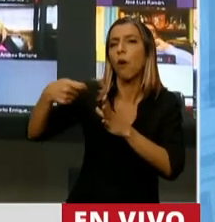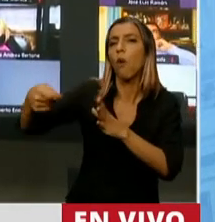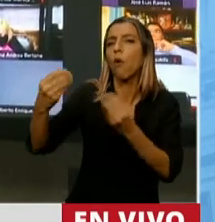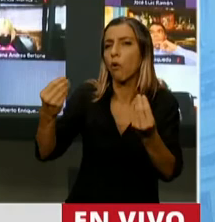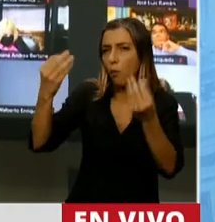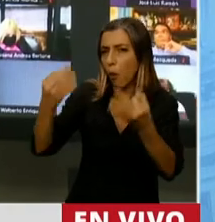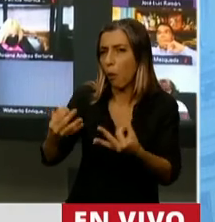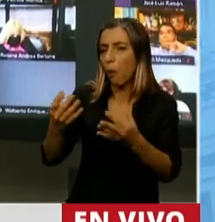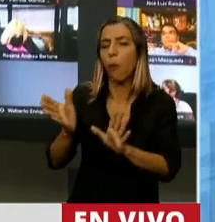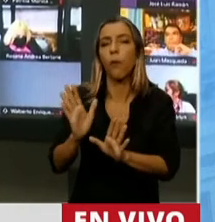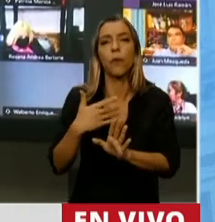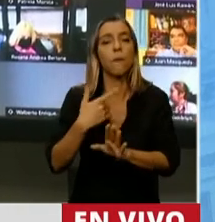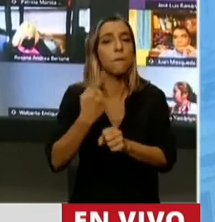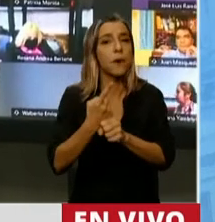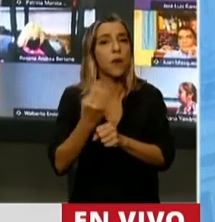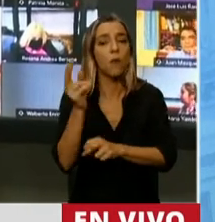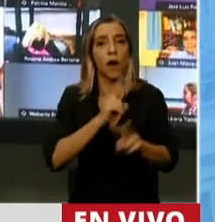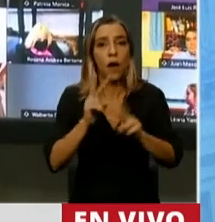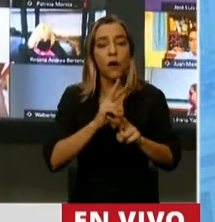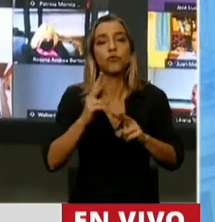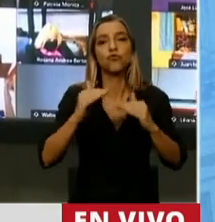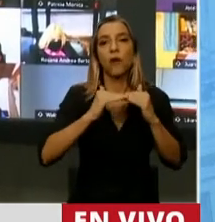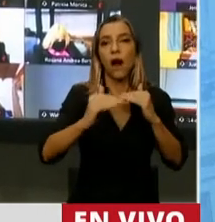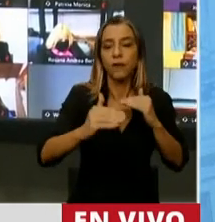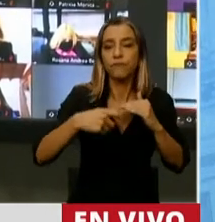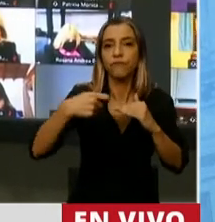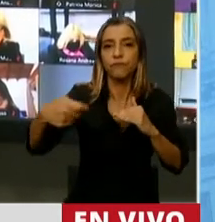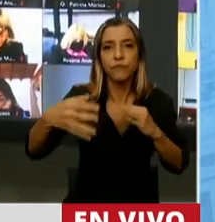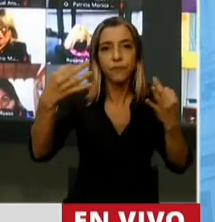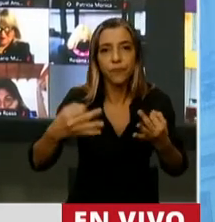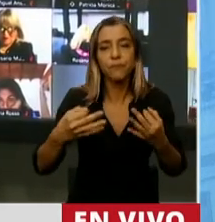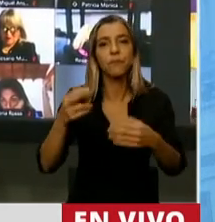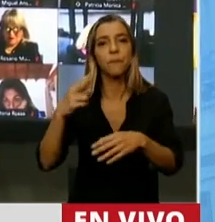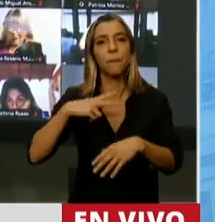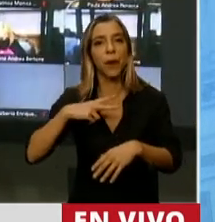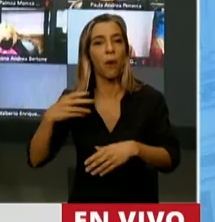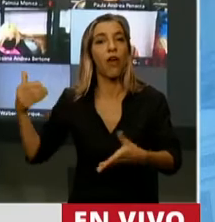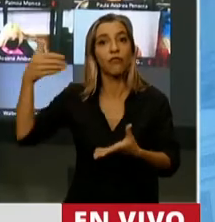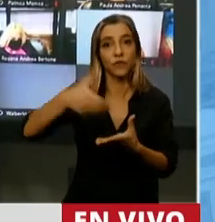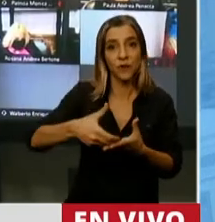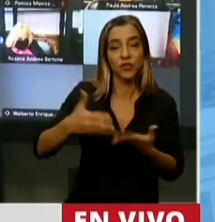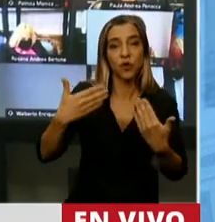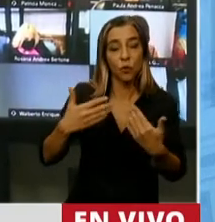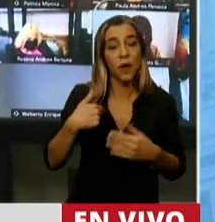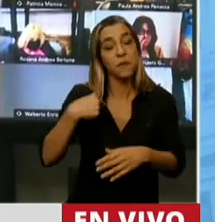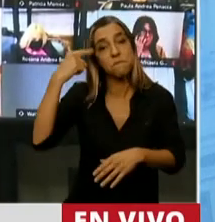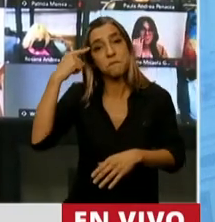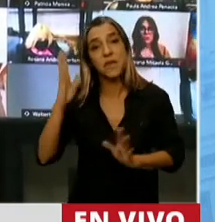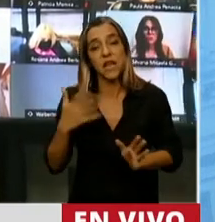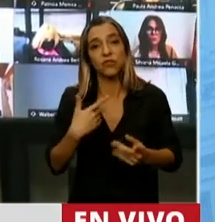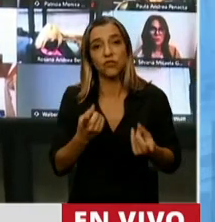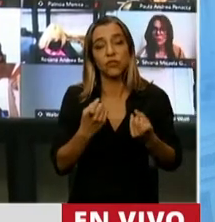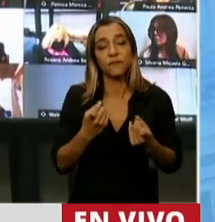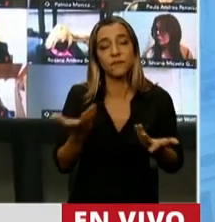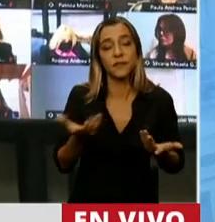la destinada a sostener garantías favorables para inversión productiva privada. Pienso que sería necesario en este momento